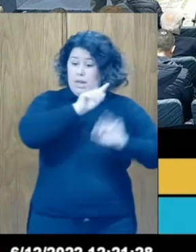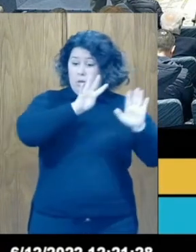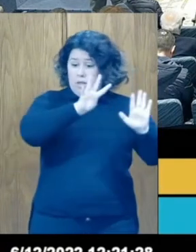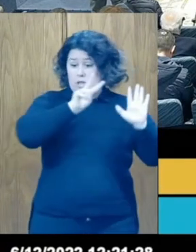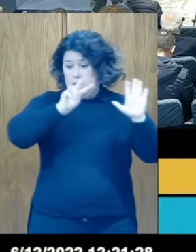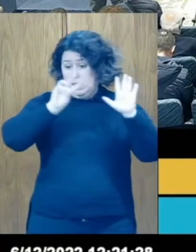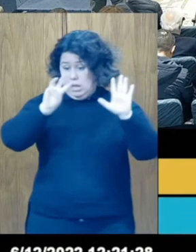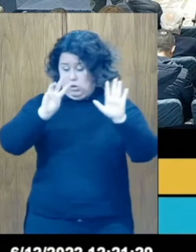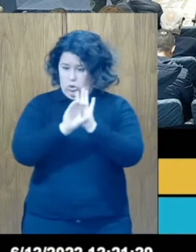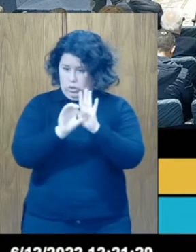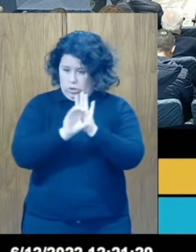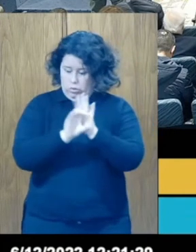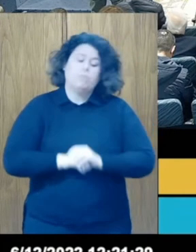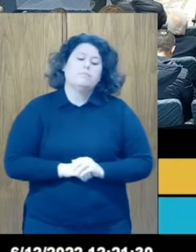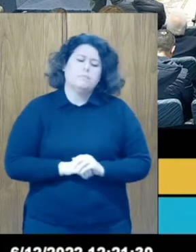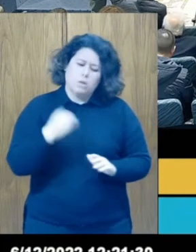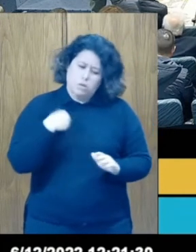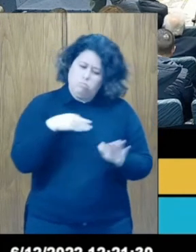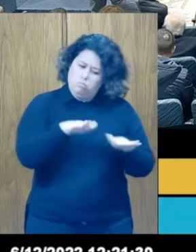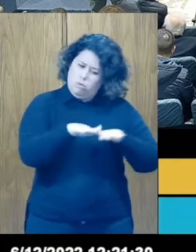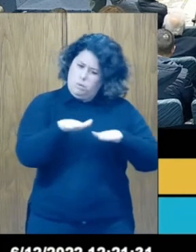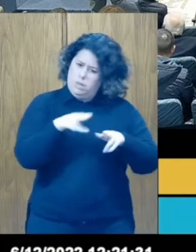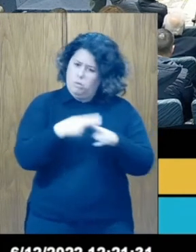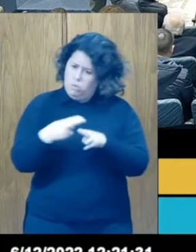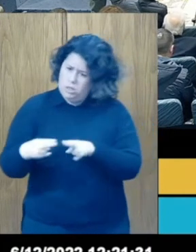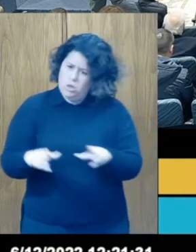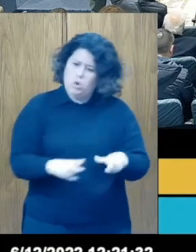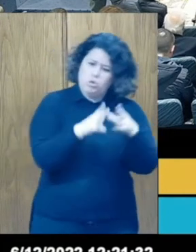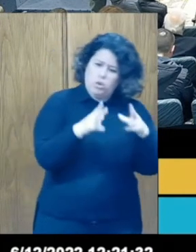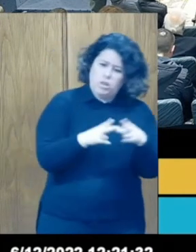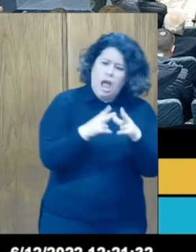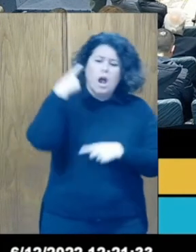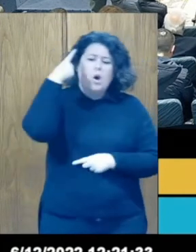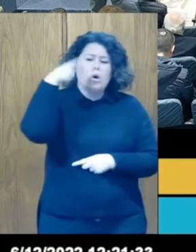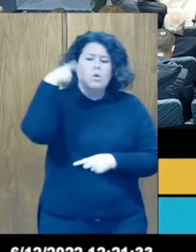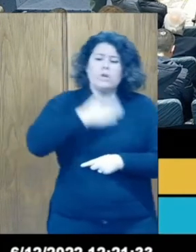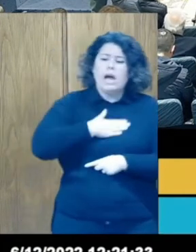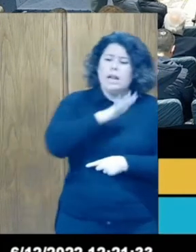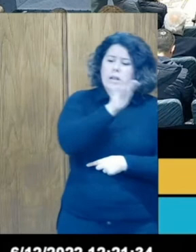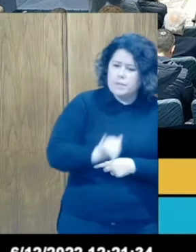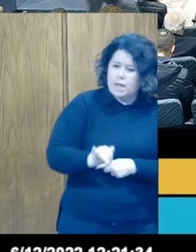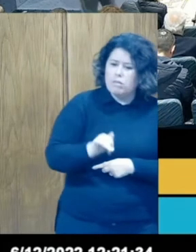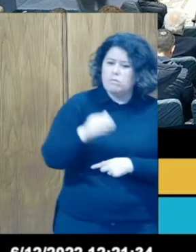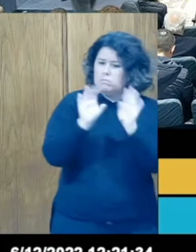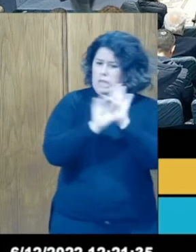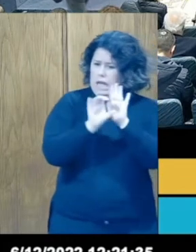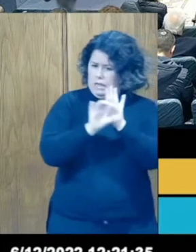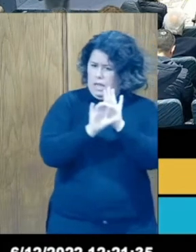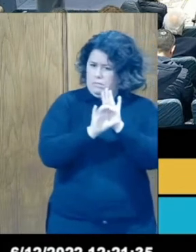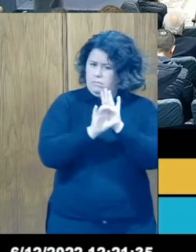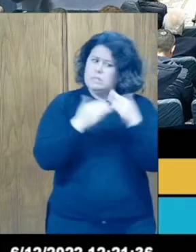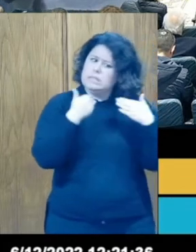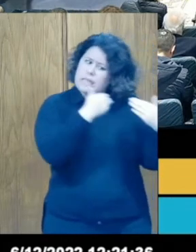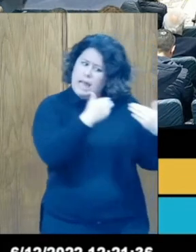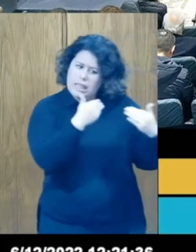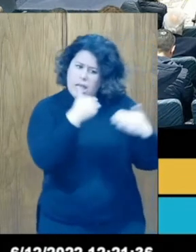Ha sido mucho lo que este movimiento político, social y cultural del Bierzo le debe a nuestra Carta Magna. Gracias a ella, hoy, como